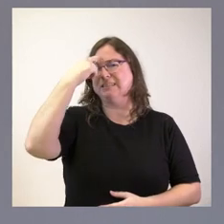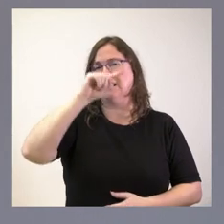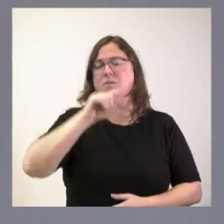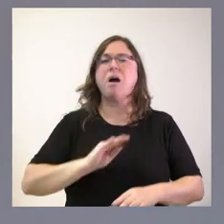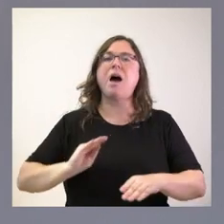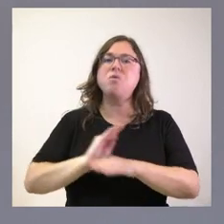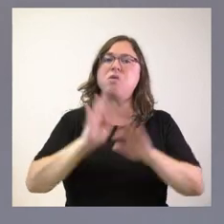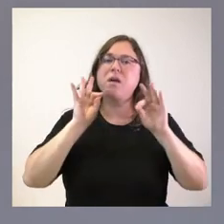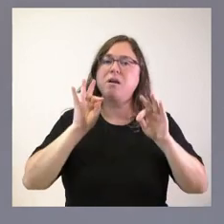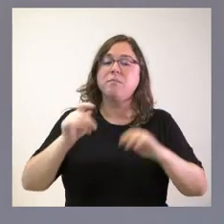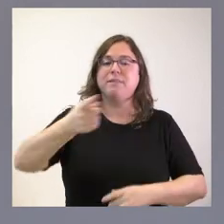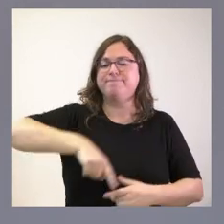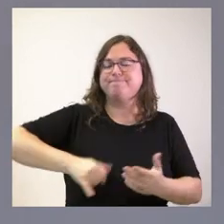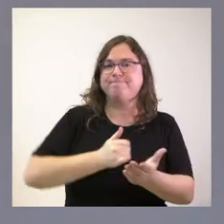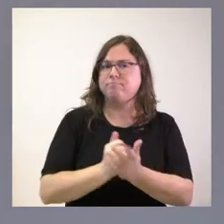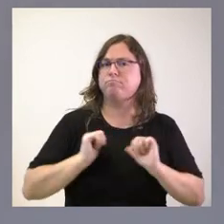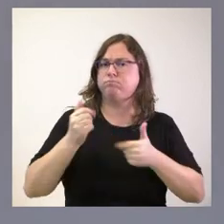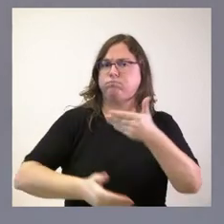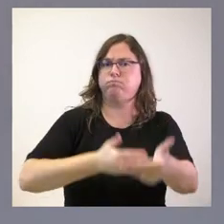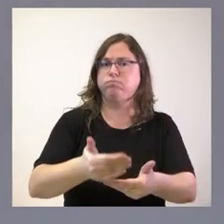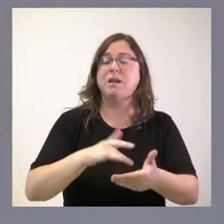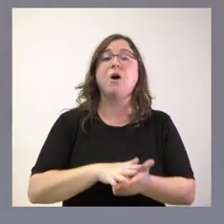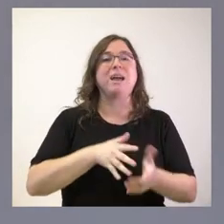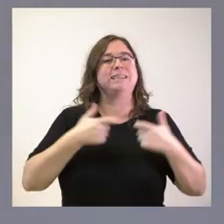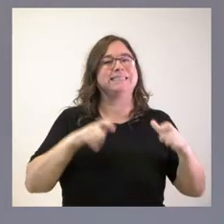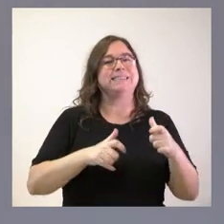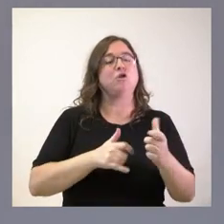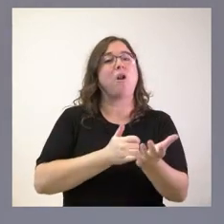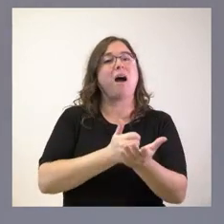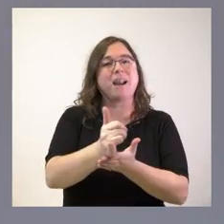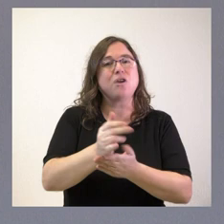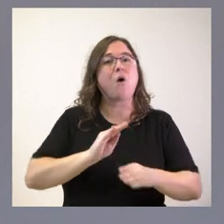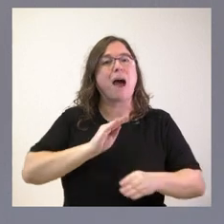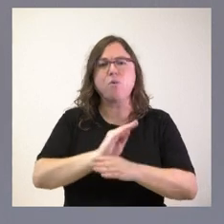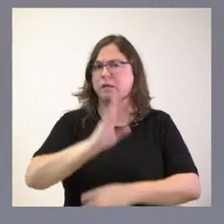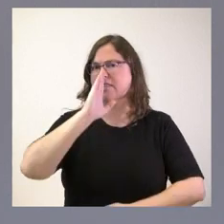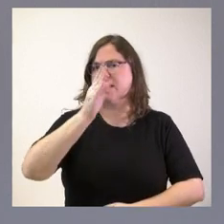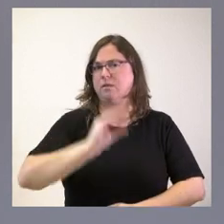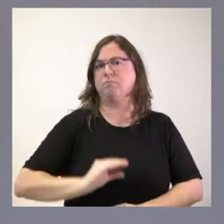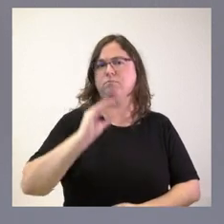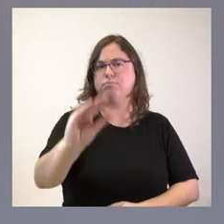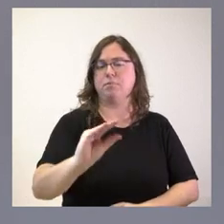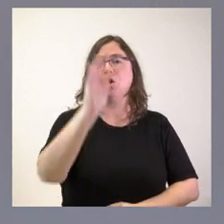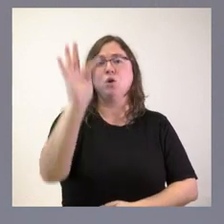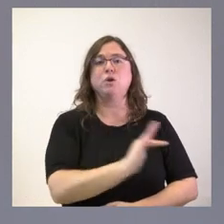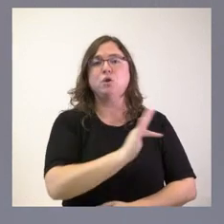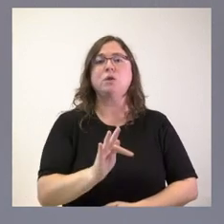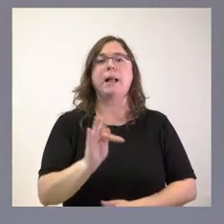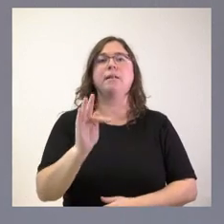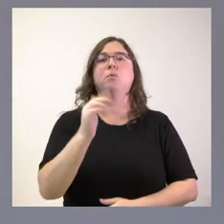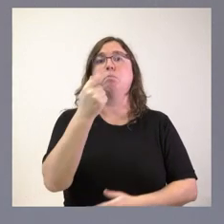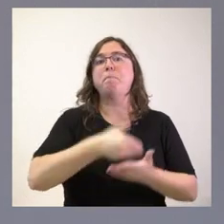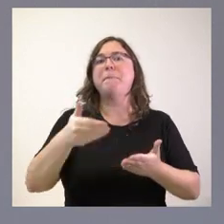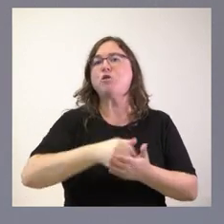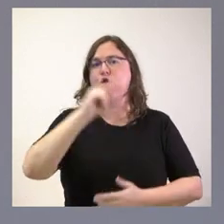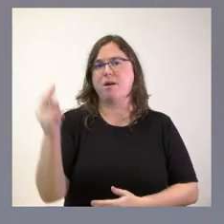ayudas para el resto de sectores productivos se pusieron en marcha. Traemos ahora la del sector agrario, que son ayudas directas por un importe global de un millón de euros que va